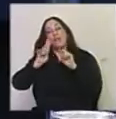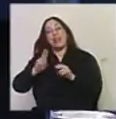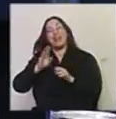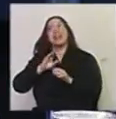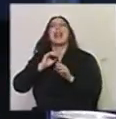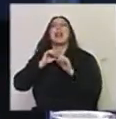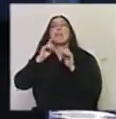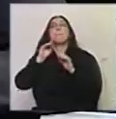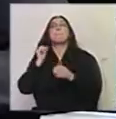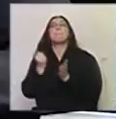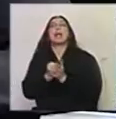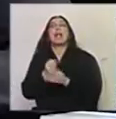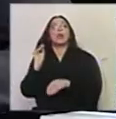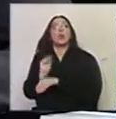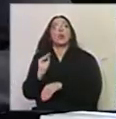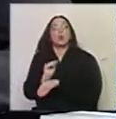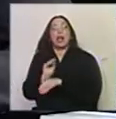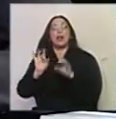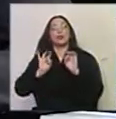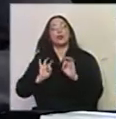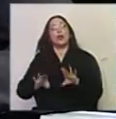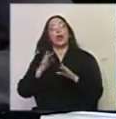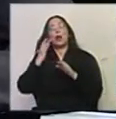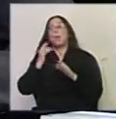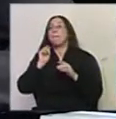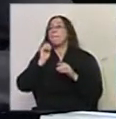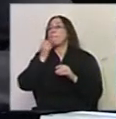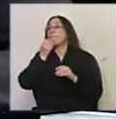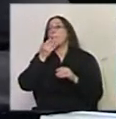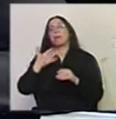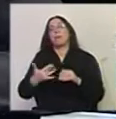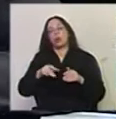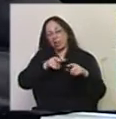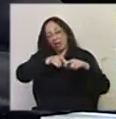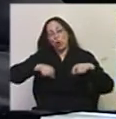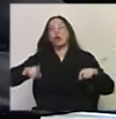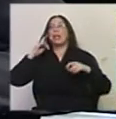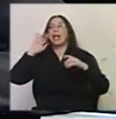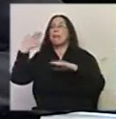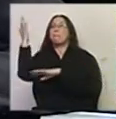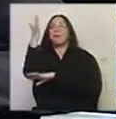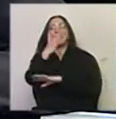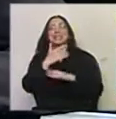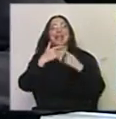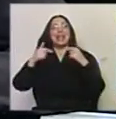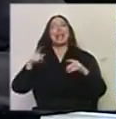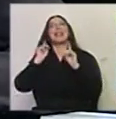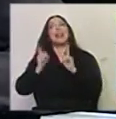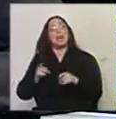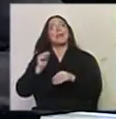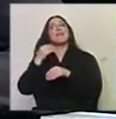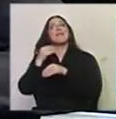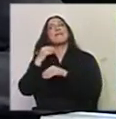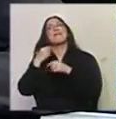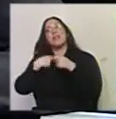la marca cultural, cuando vendemos no solamente las maravillosas costas, nuestros ríos, nuestros paisajes naturales, también vender productos